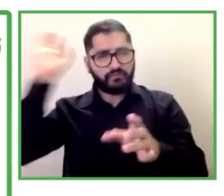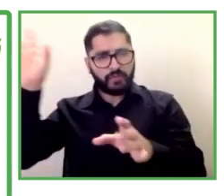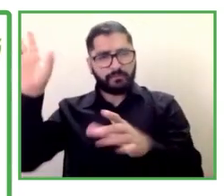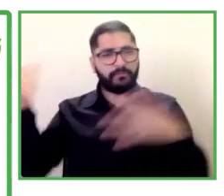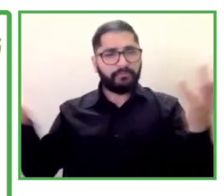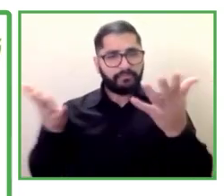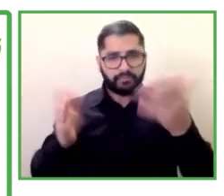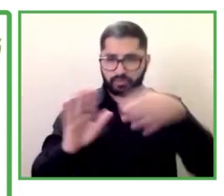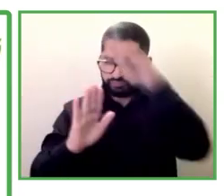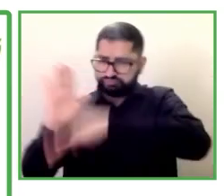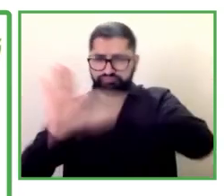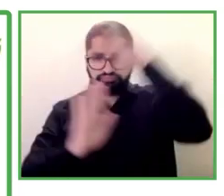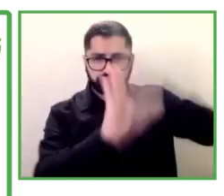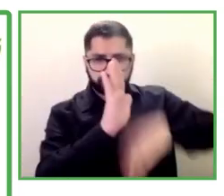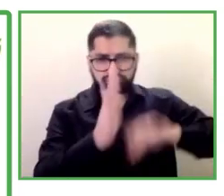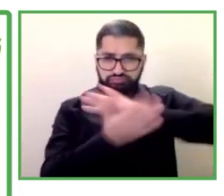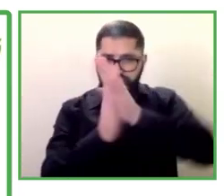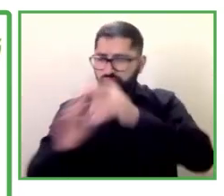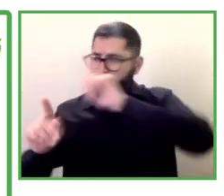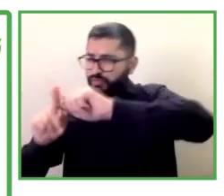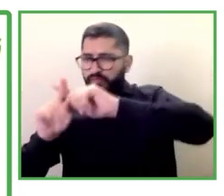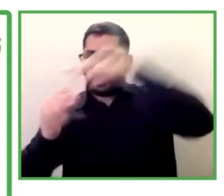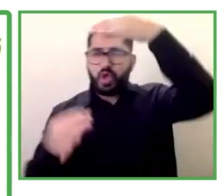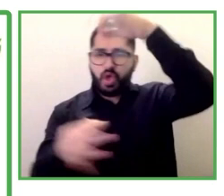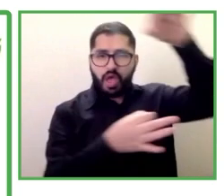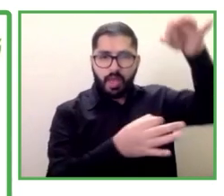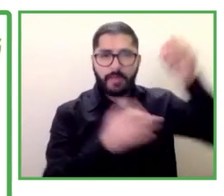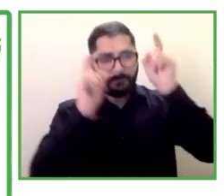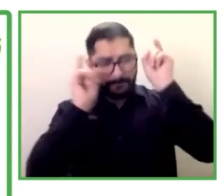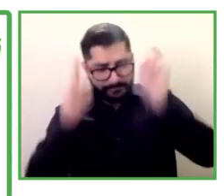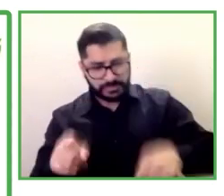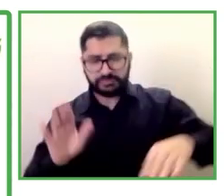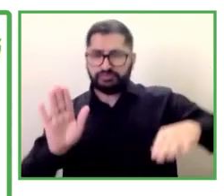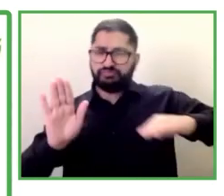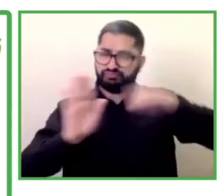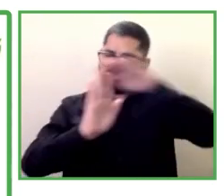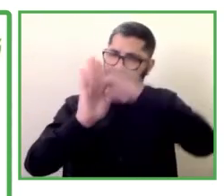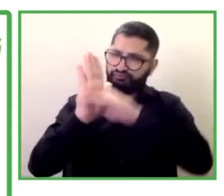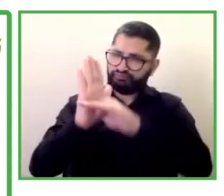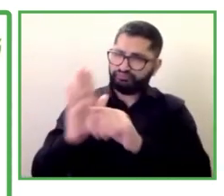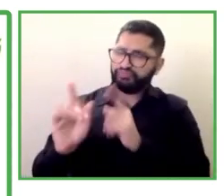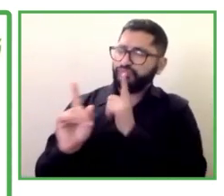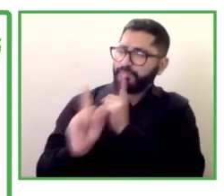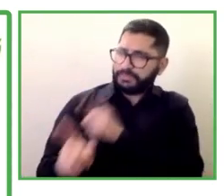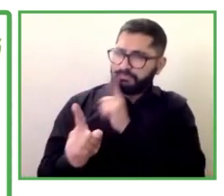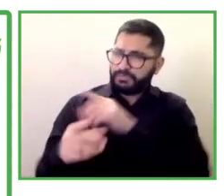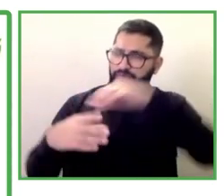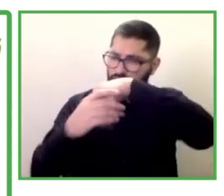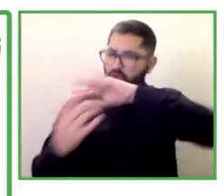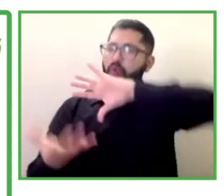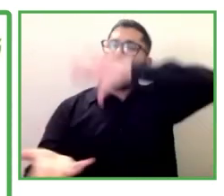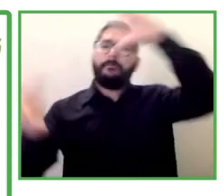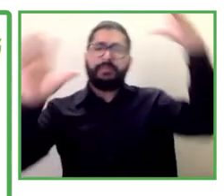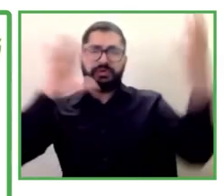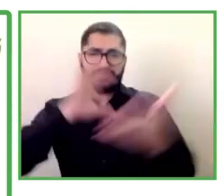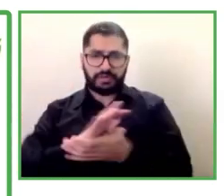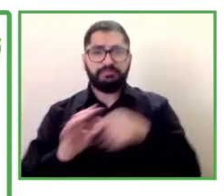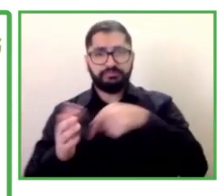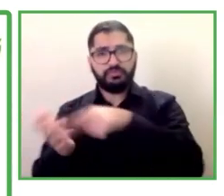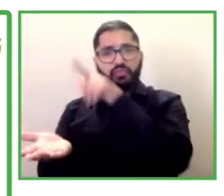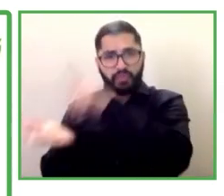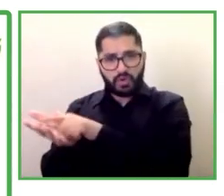se cumplan los requisitos de accesibilidad universal y se fija un porcentaje mínimo de reserva de contratos